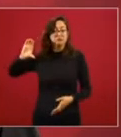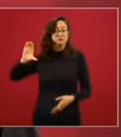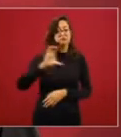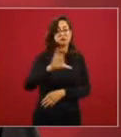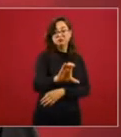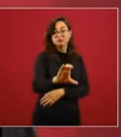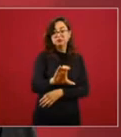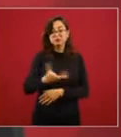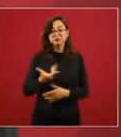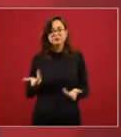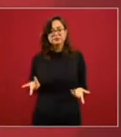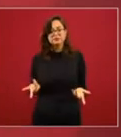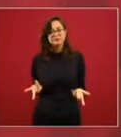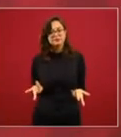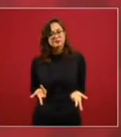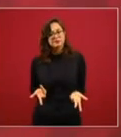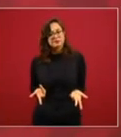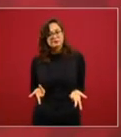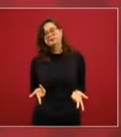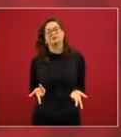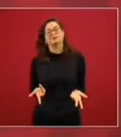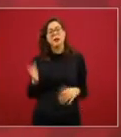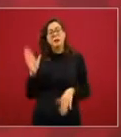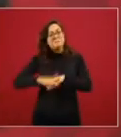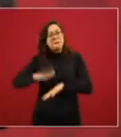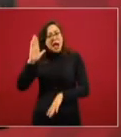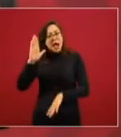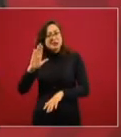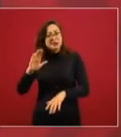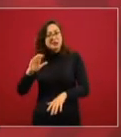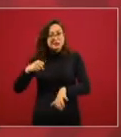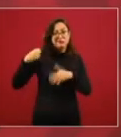entonces no podemos darles más